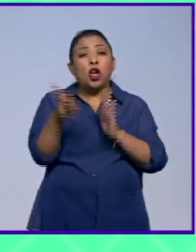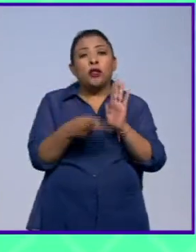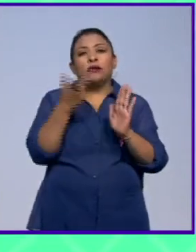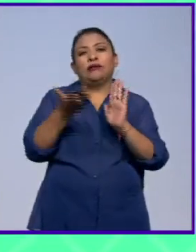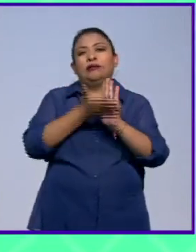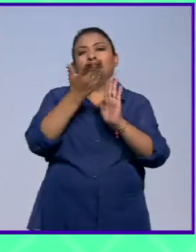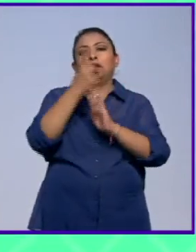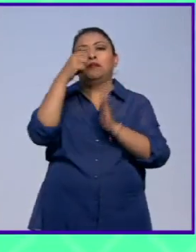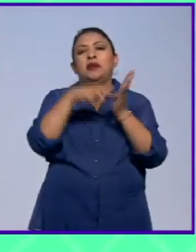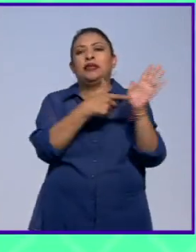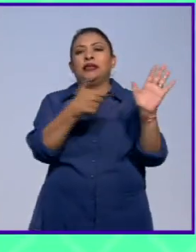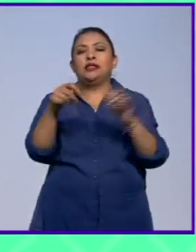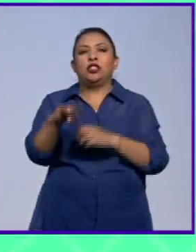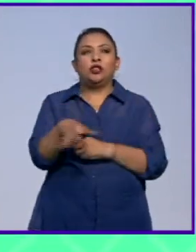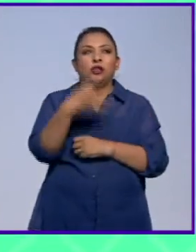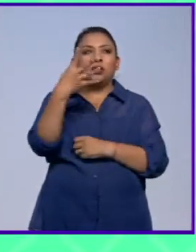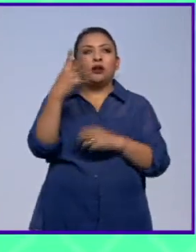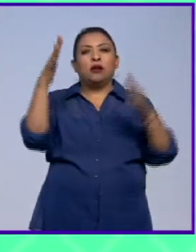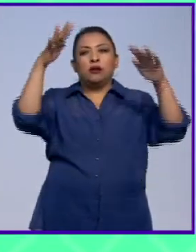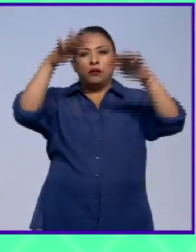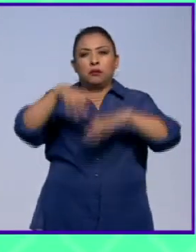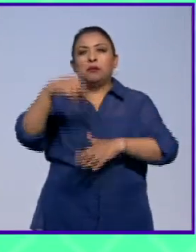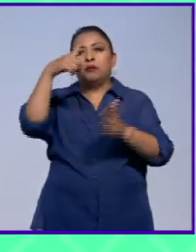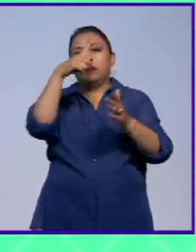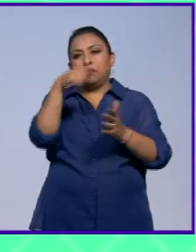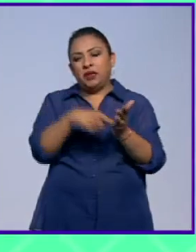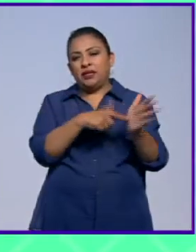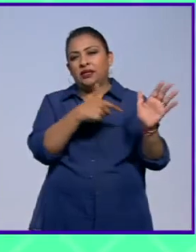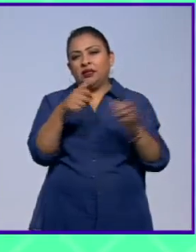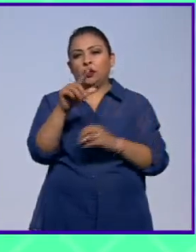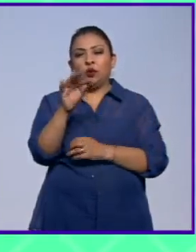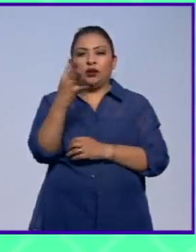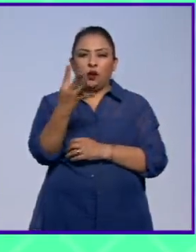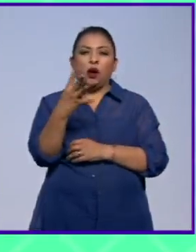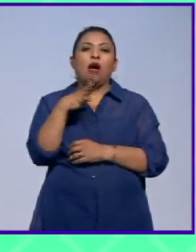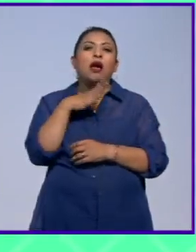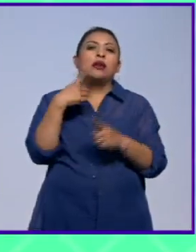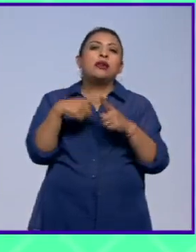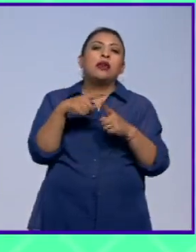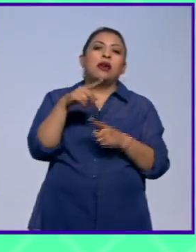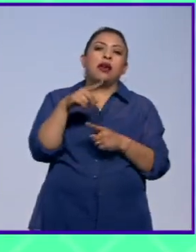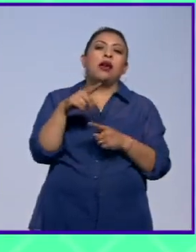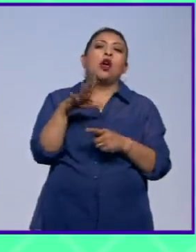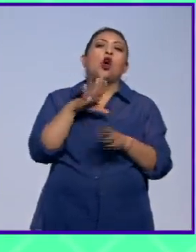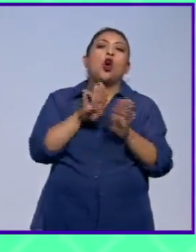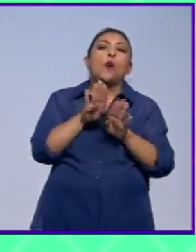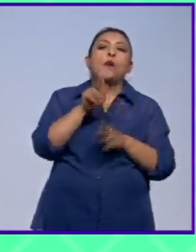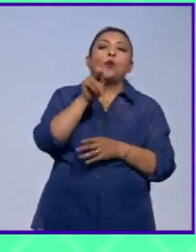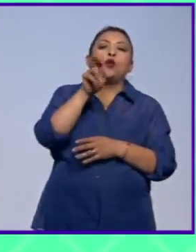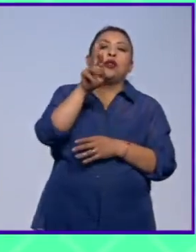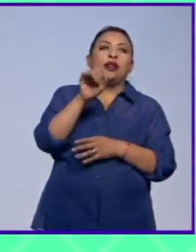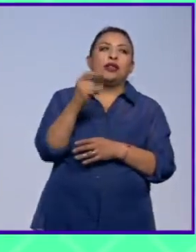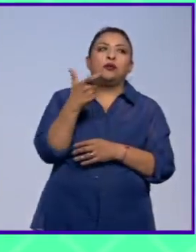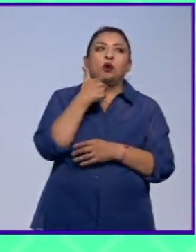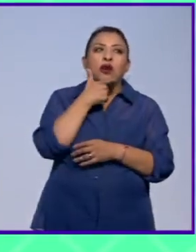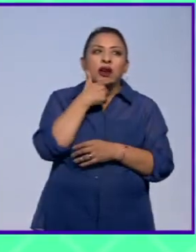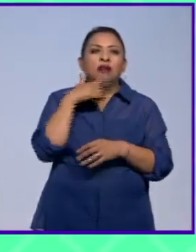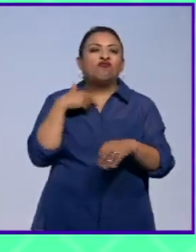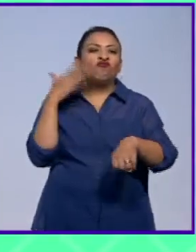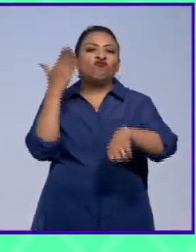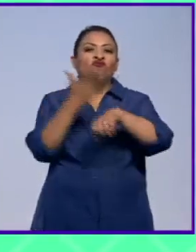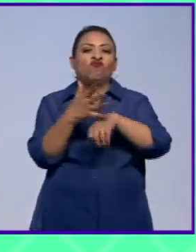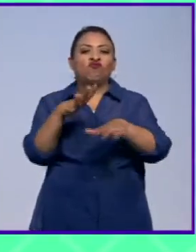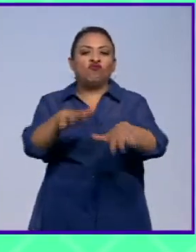en 1614 y demolido en 1644 bajo las sombras del renacido puritanismo inglés que condenaba las